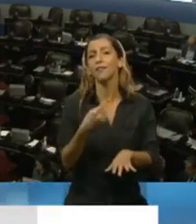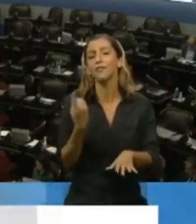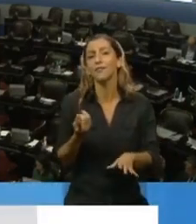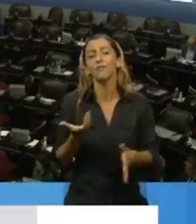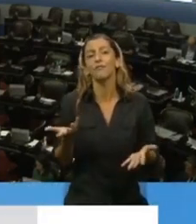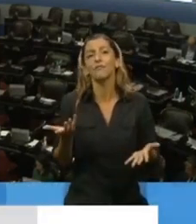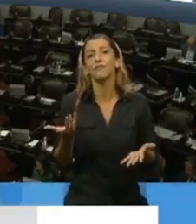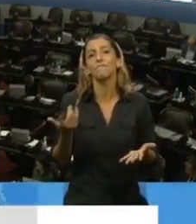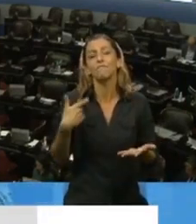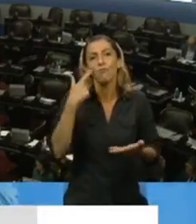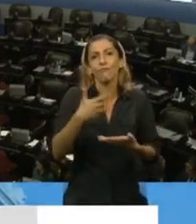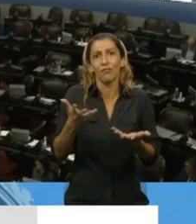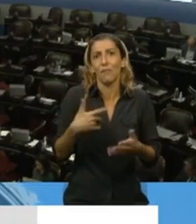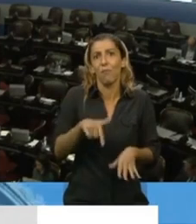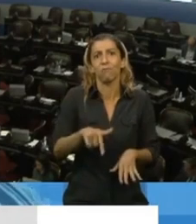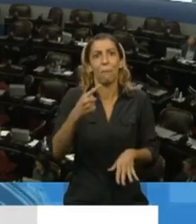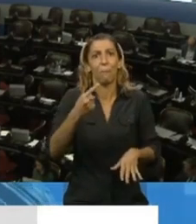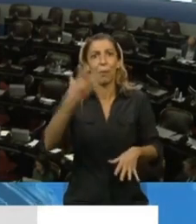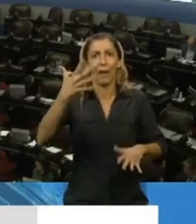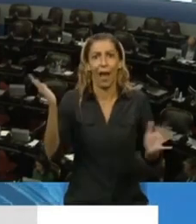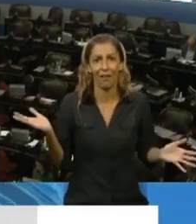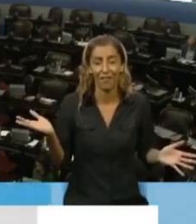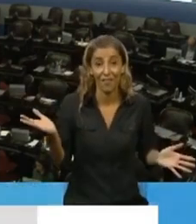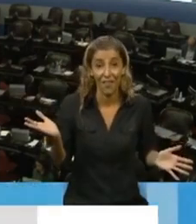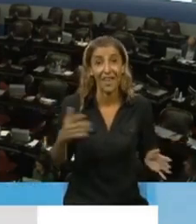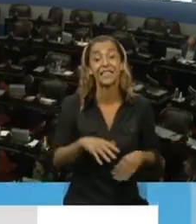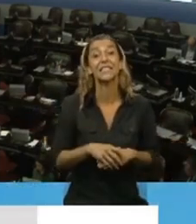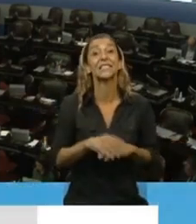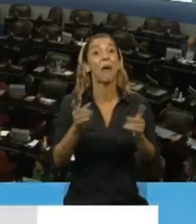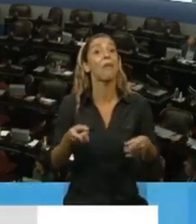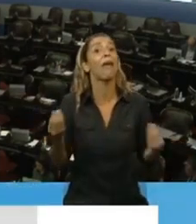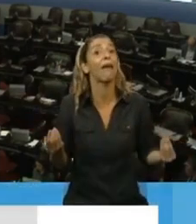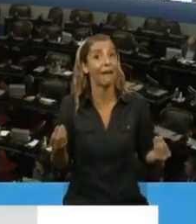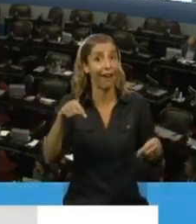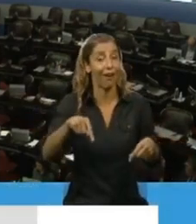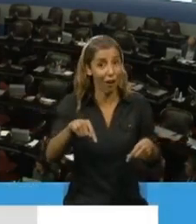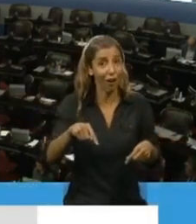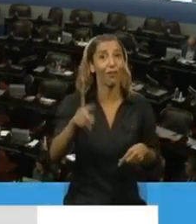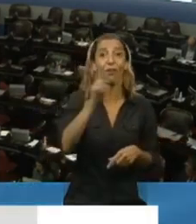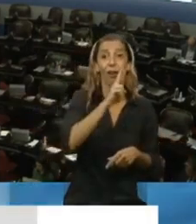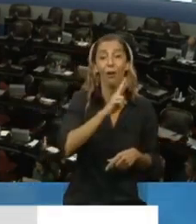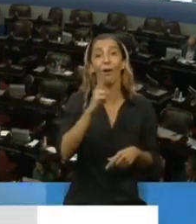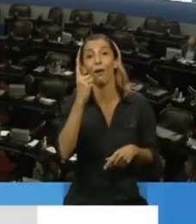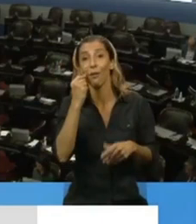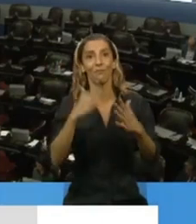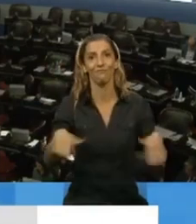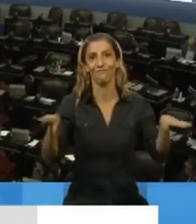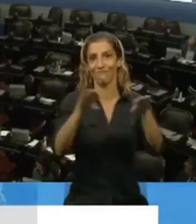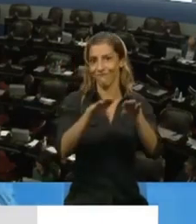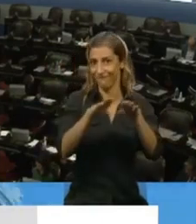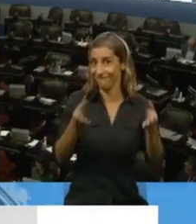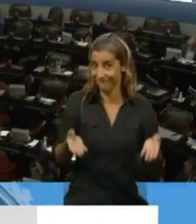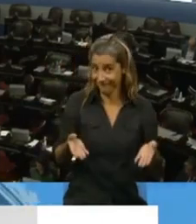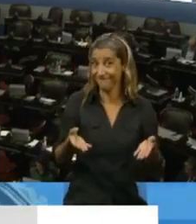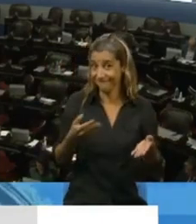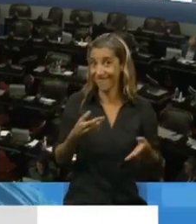bueno, es la primera vez que un espacio político tiene paridad de género en la Cámara de Diputados. Hoy estamos